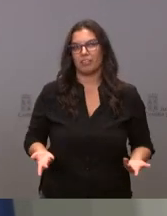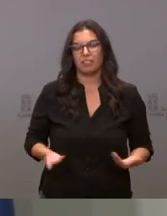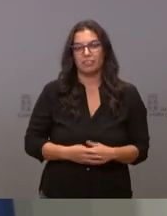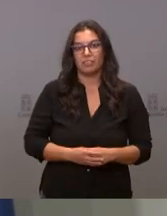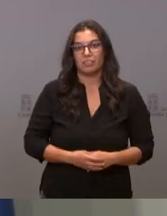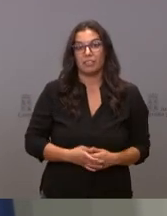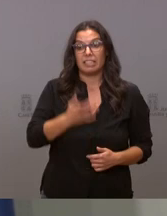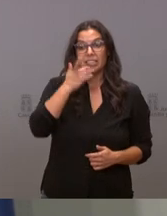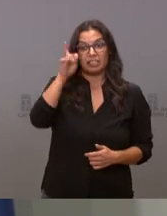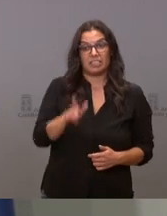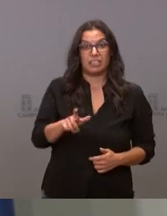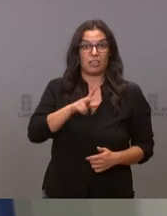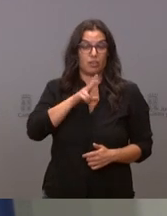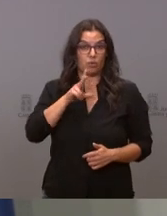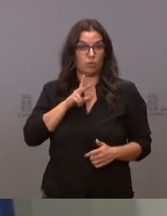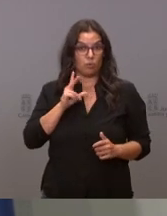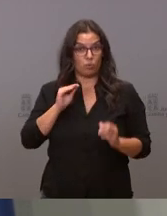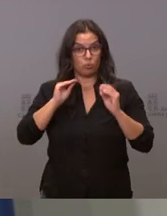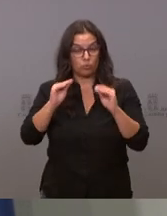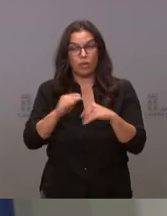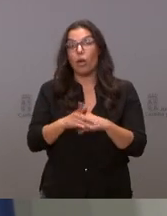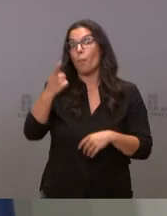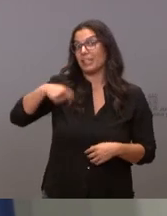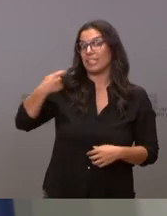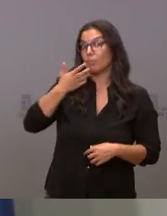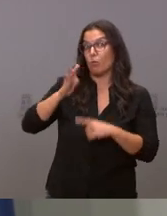su presidente en Castilla-La Mancha